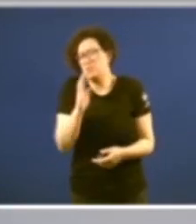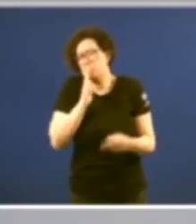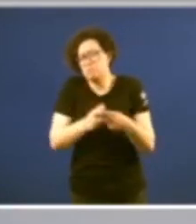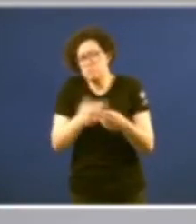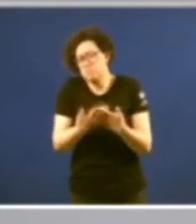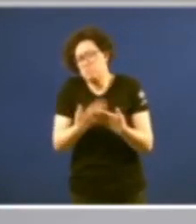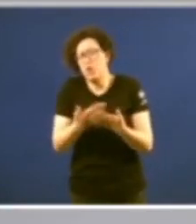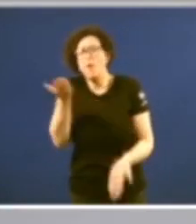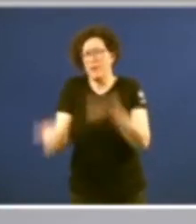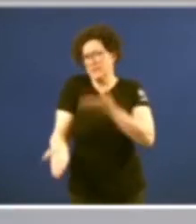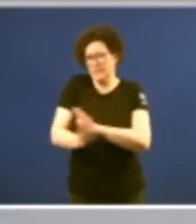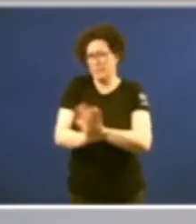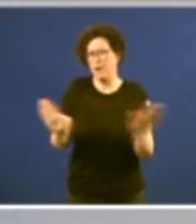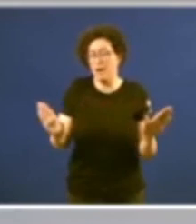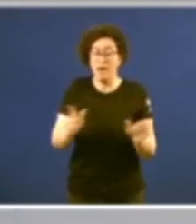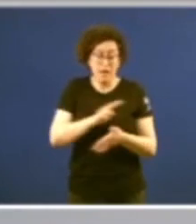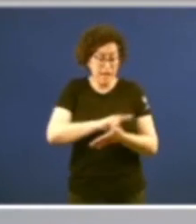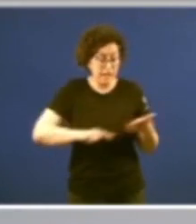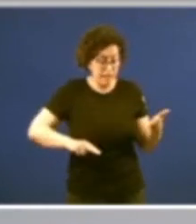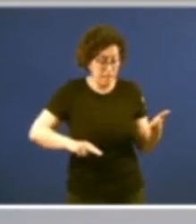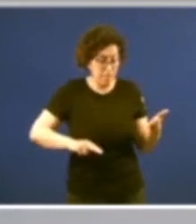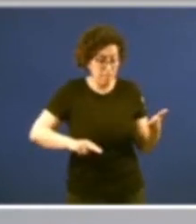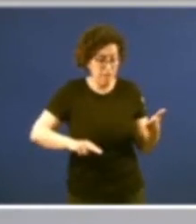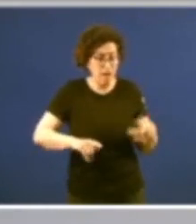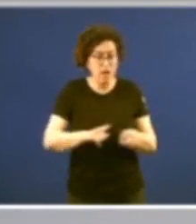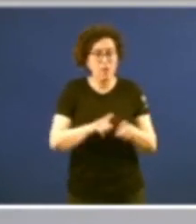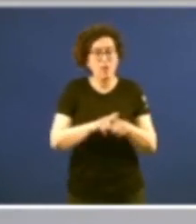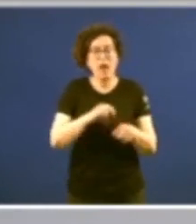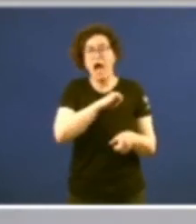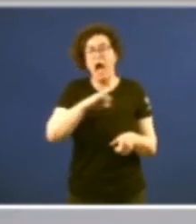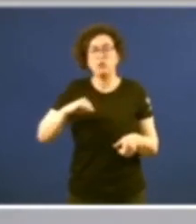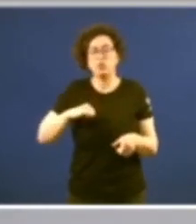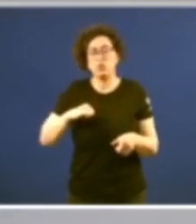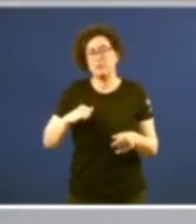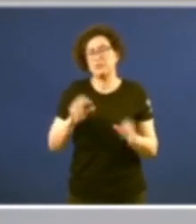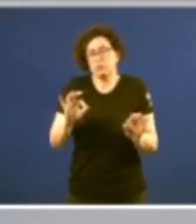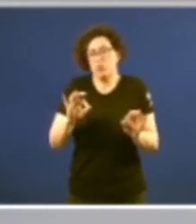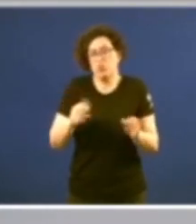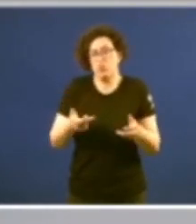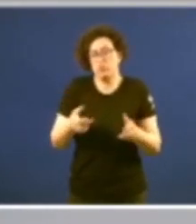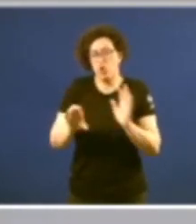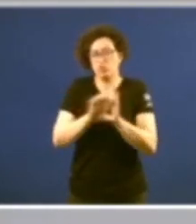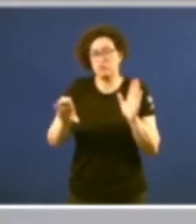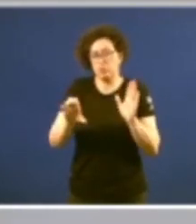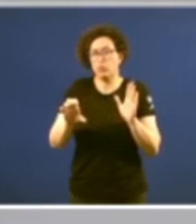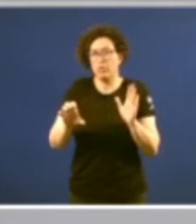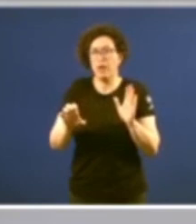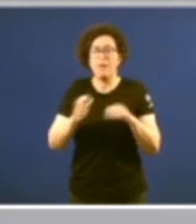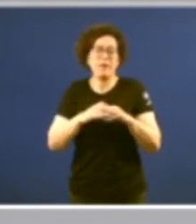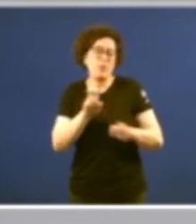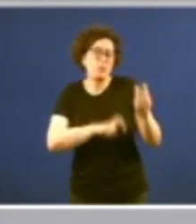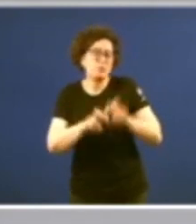comparativa Galicia non deserta do autonomismo constitucional para buscar vías